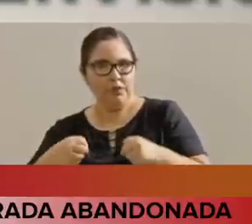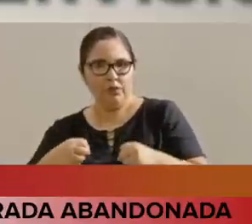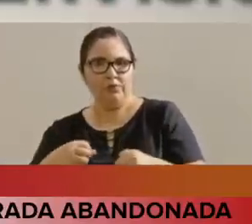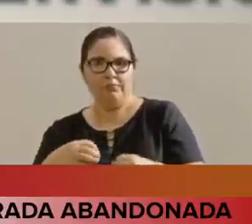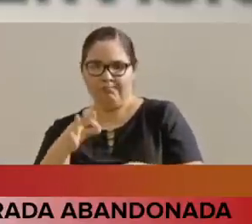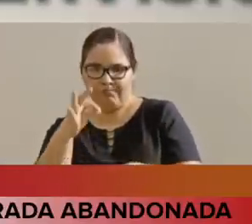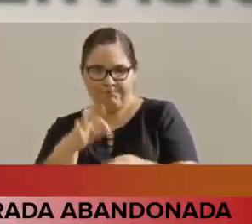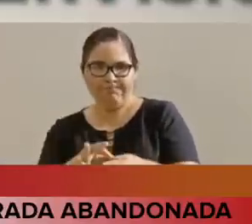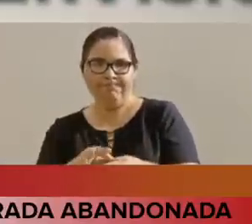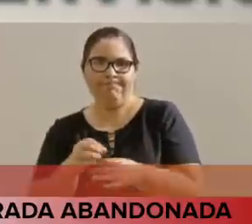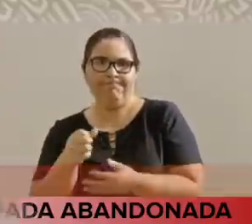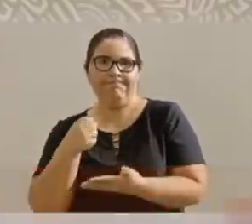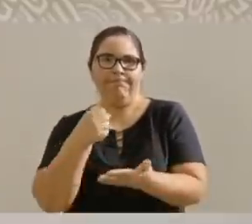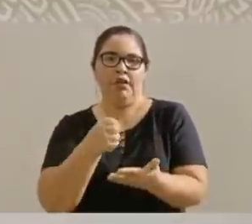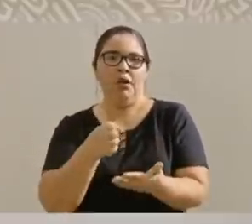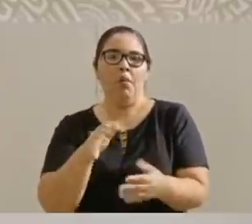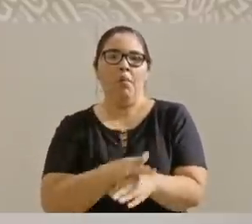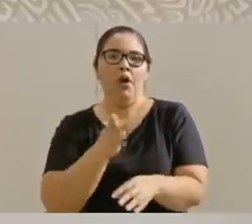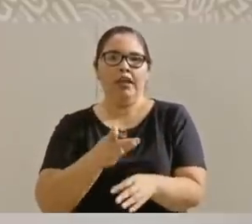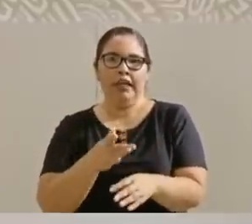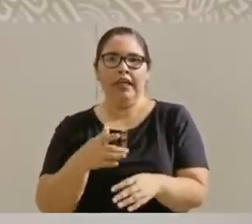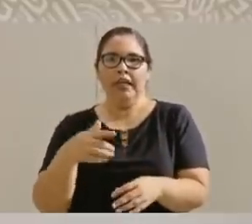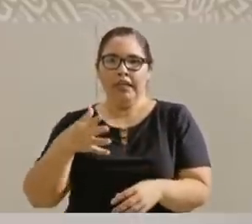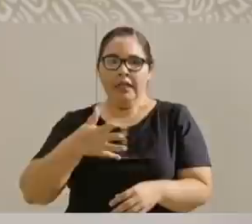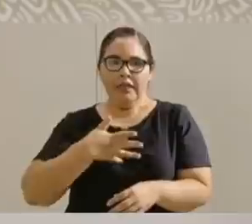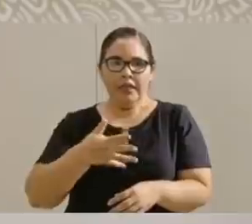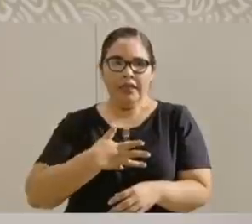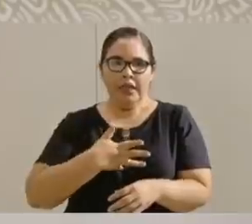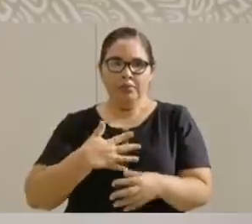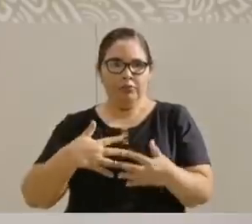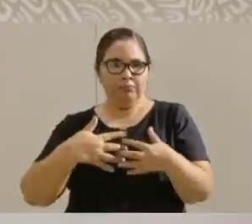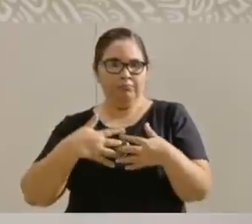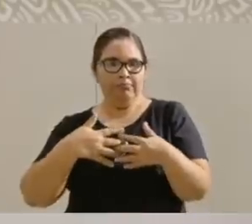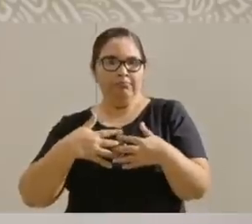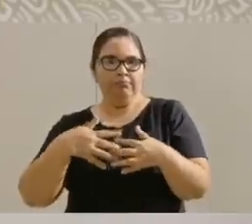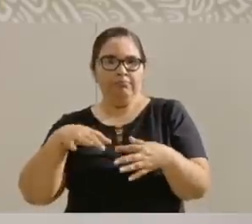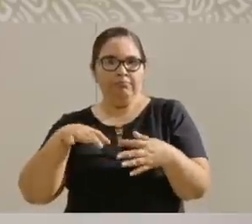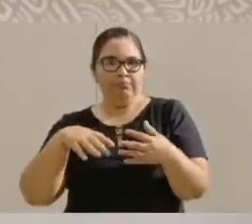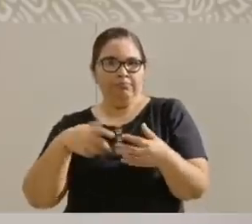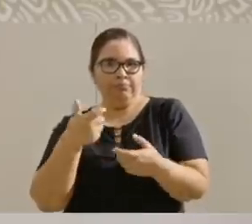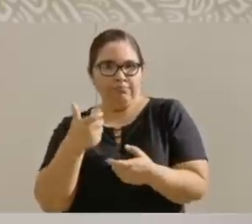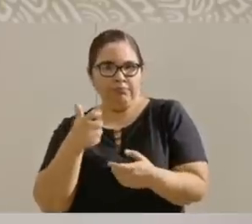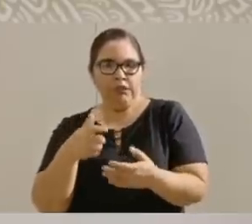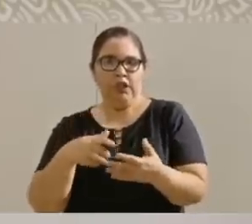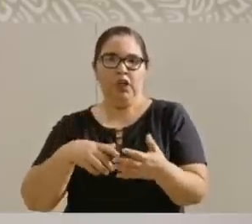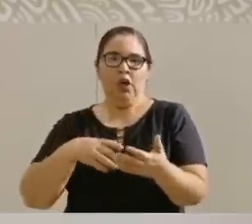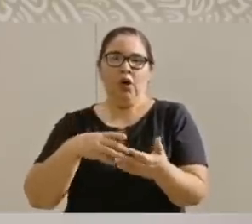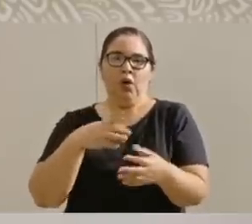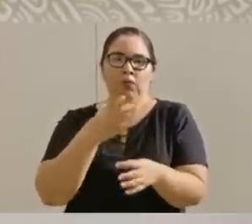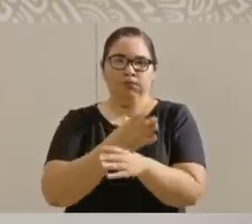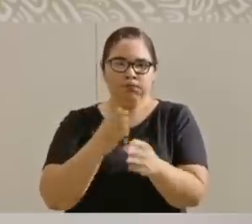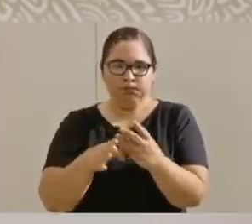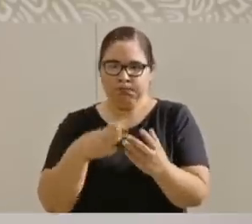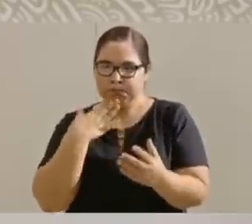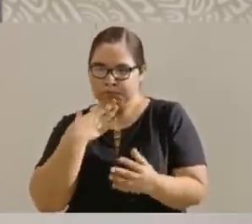Porque tenemos finanzas públicas sanas, porque